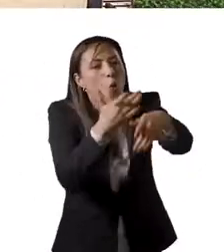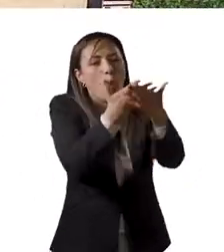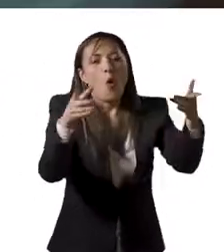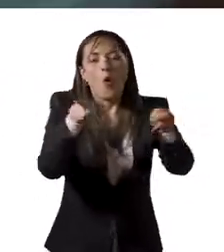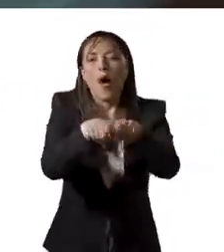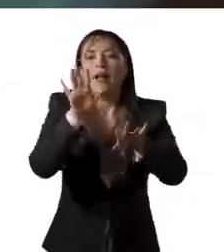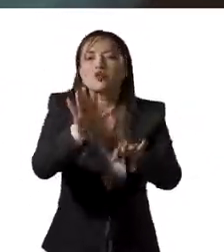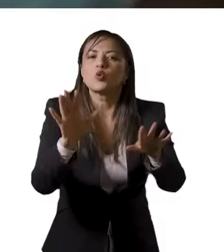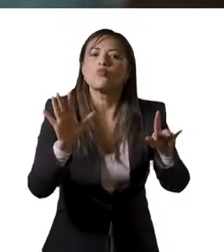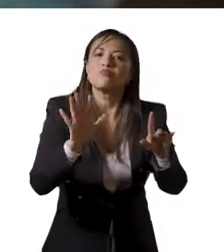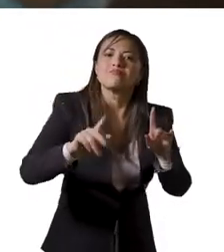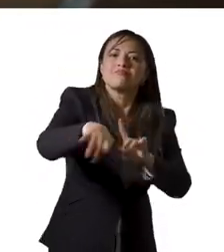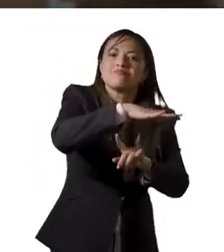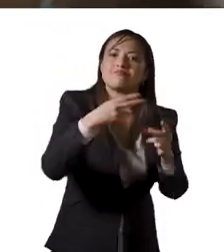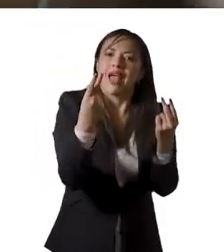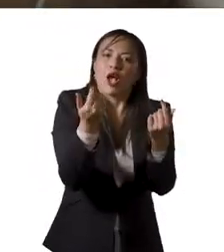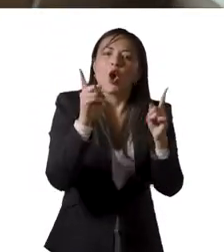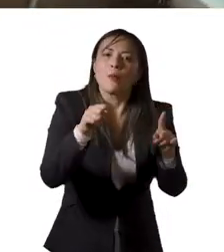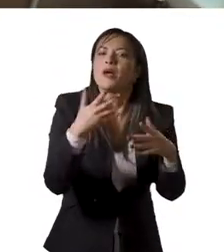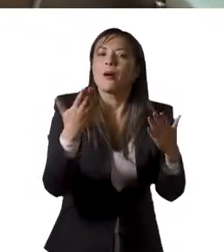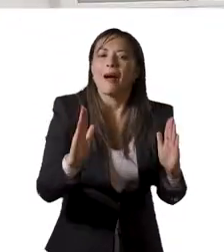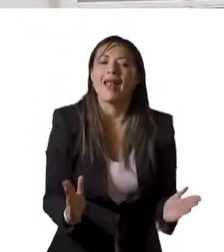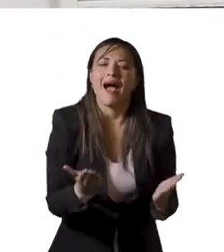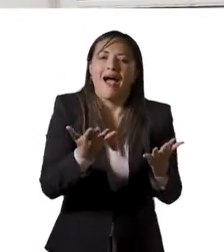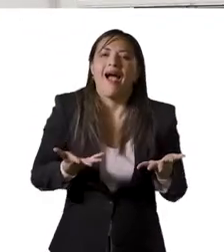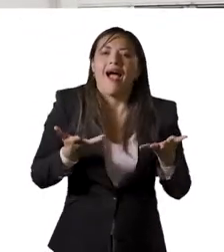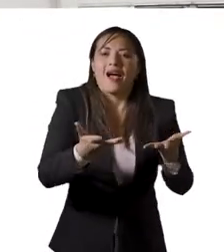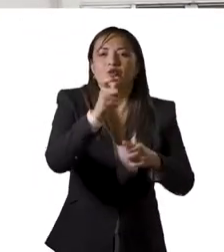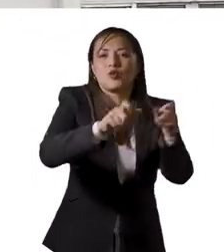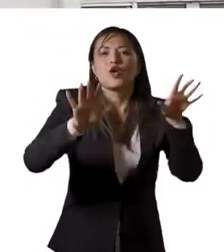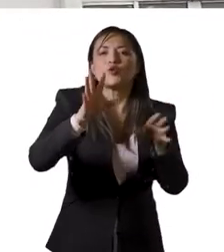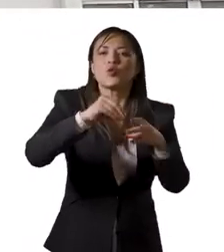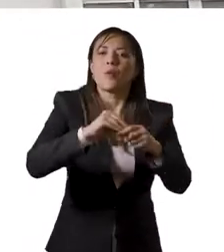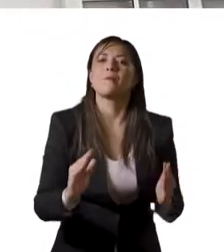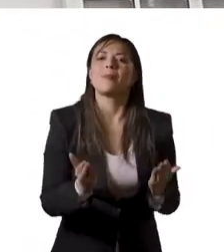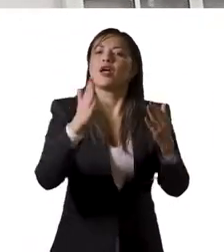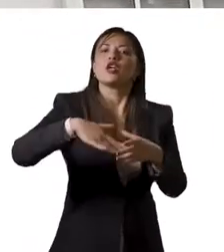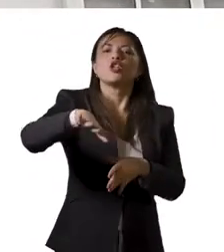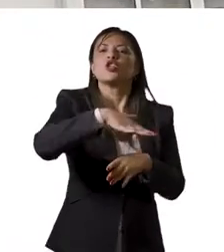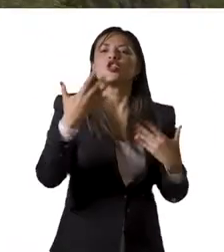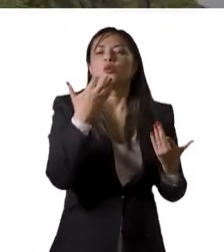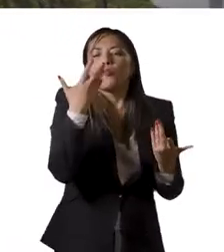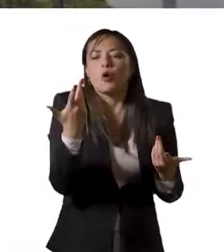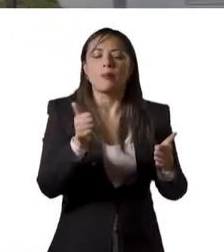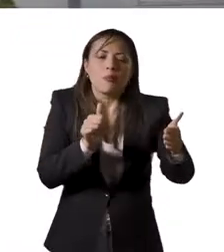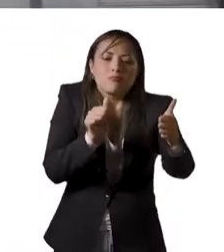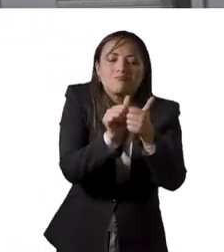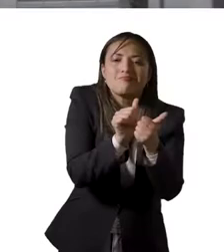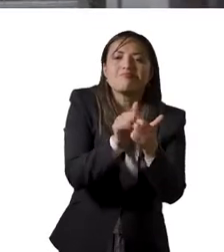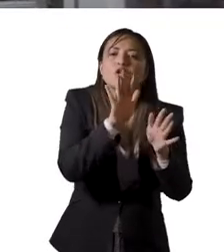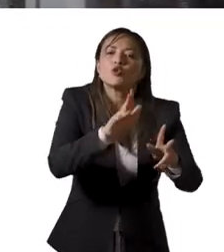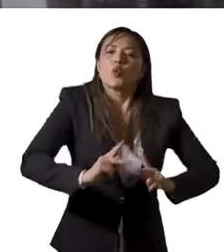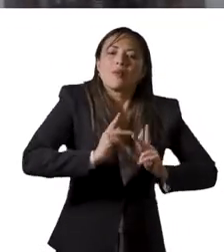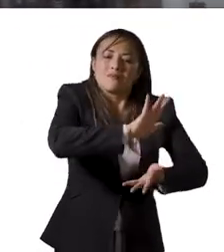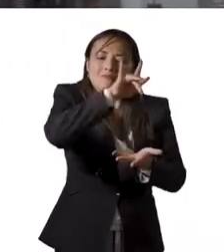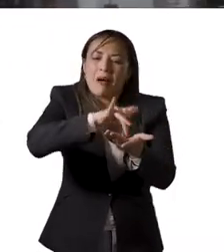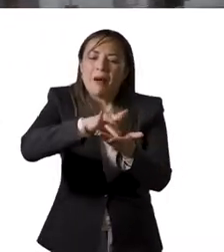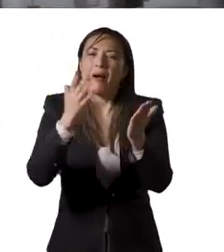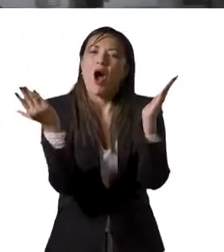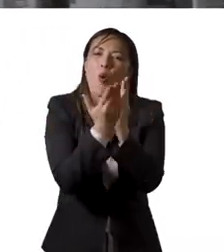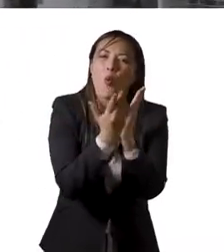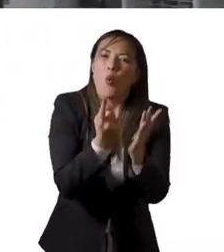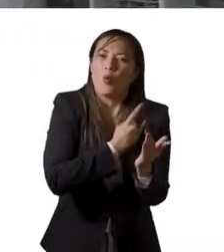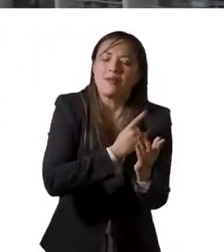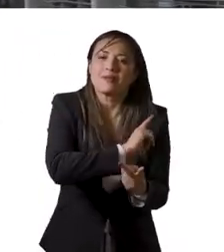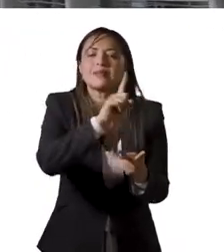gestión y fomento socioeconómico, que contribuyen con el bienestar de la comunidad universitaria, en campos como acompañamiento en la